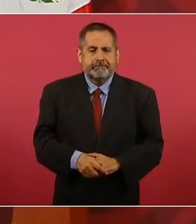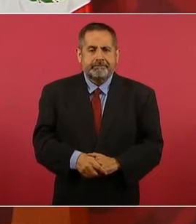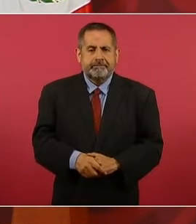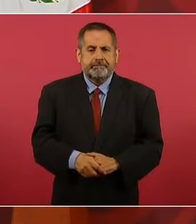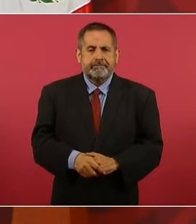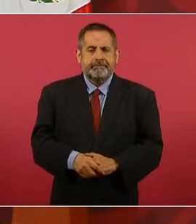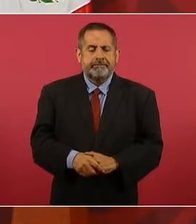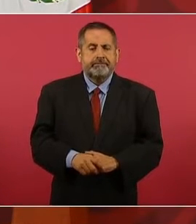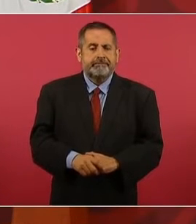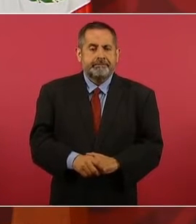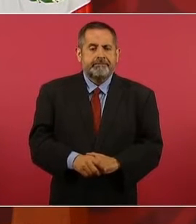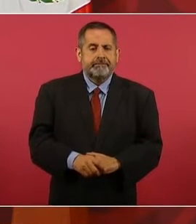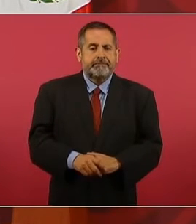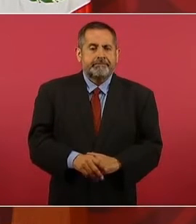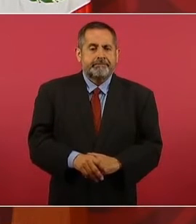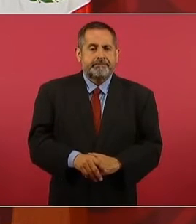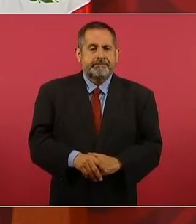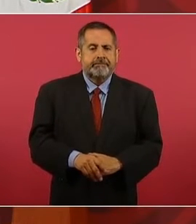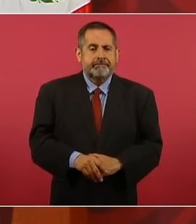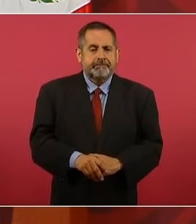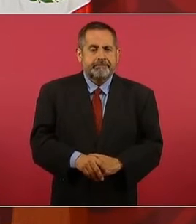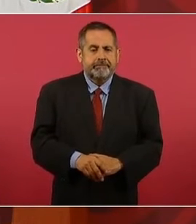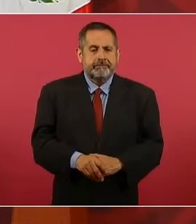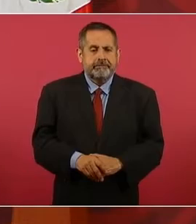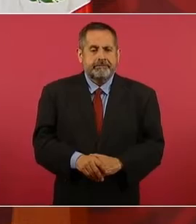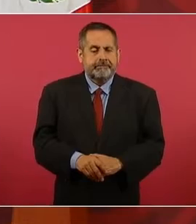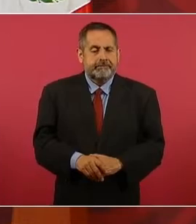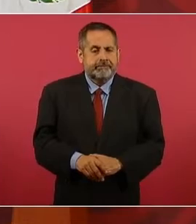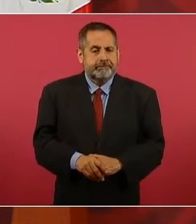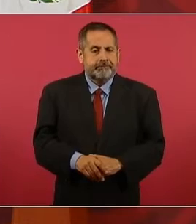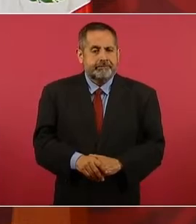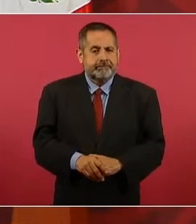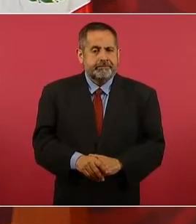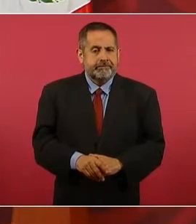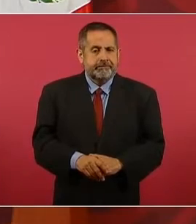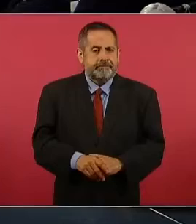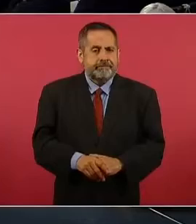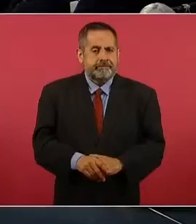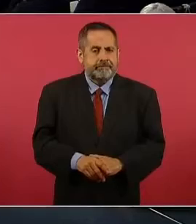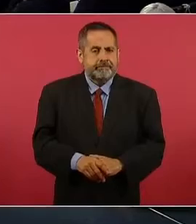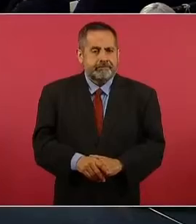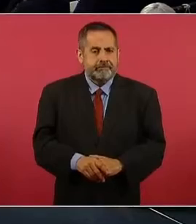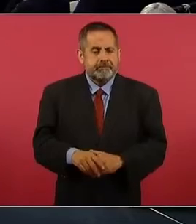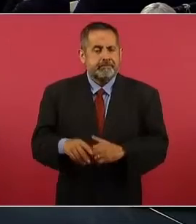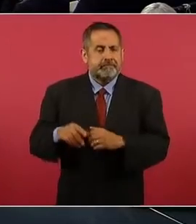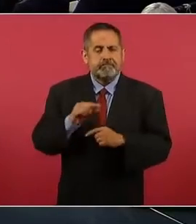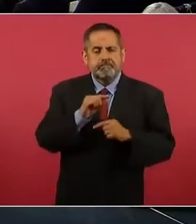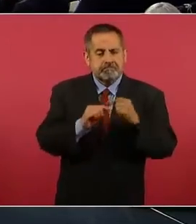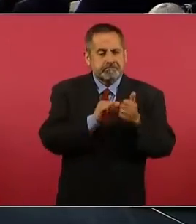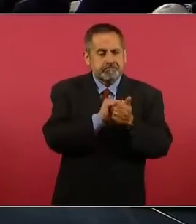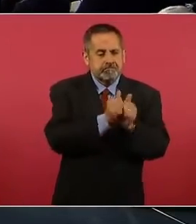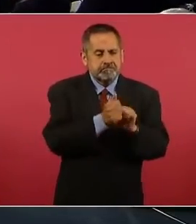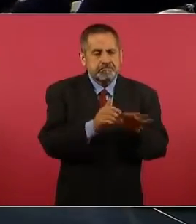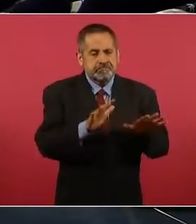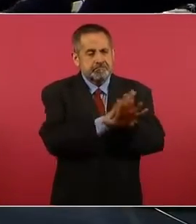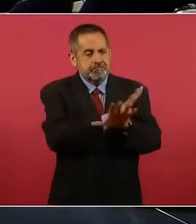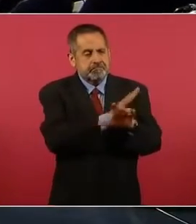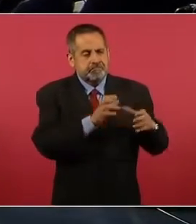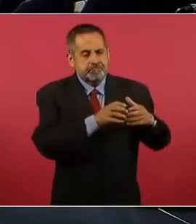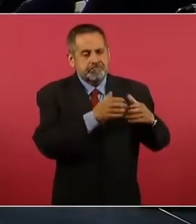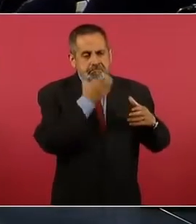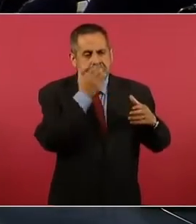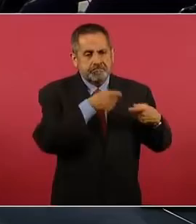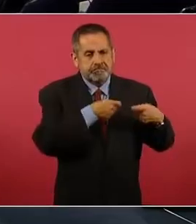que se fue volviendo conservador y le